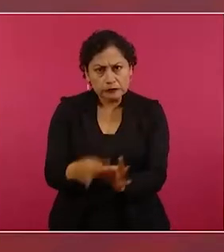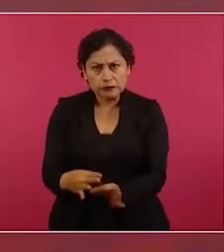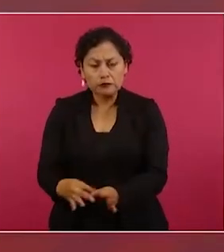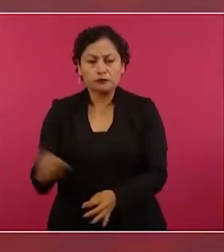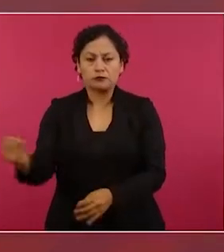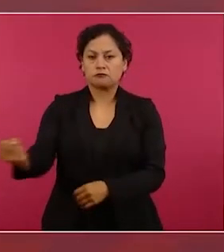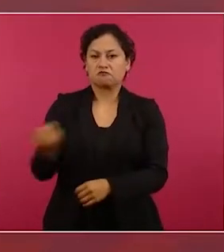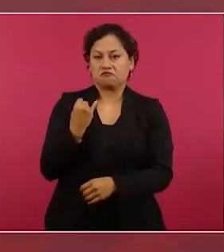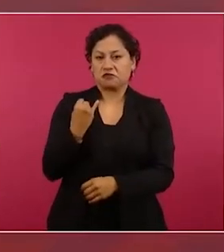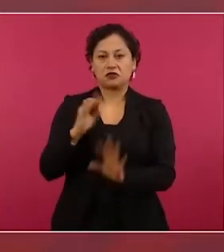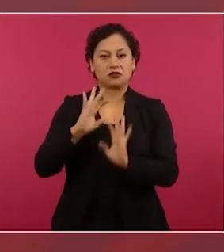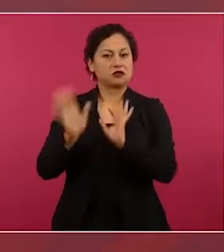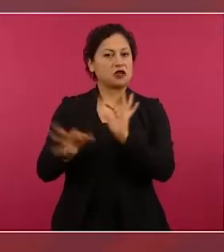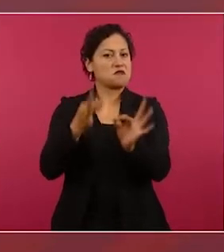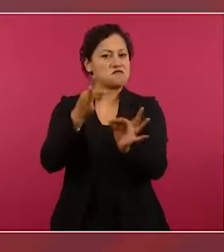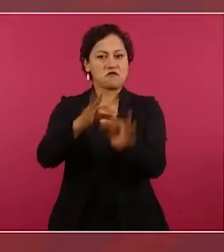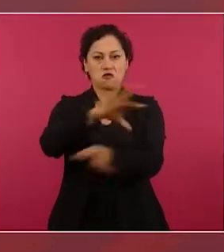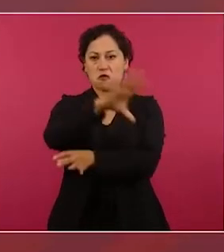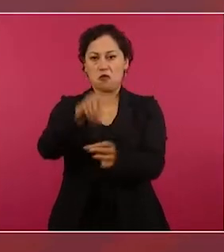los elementos.